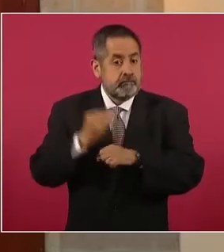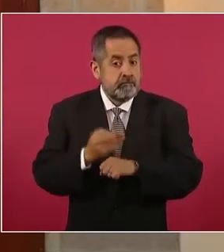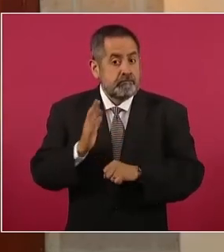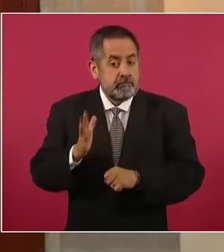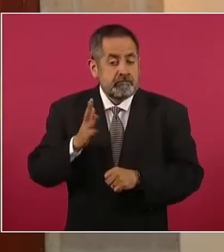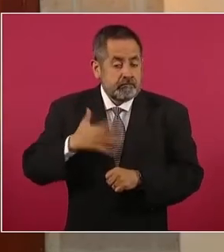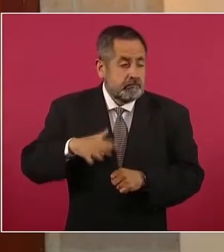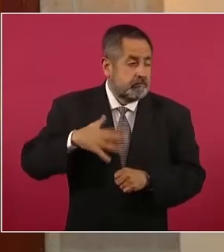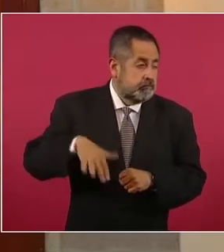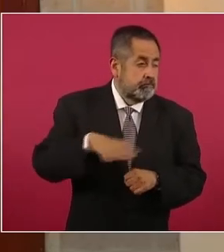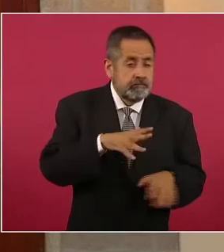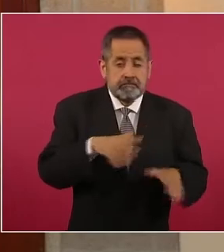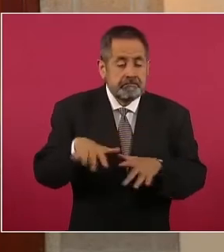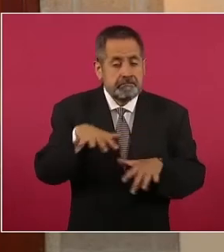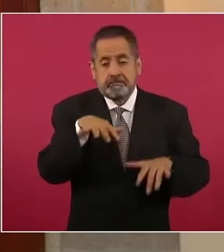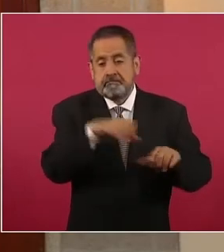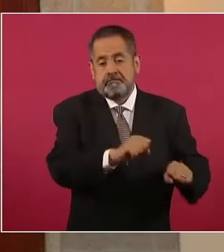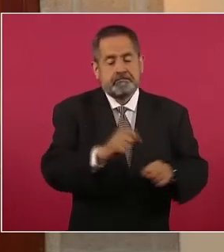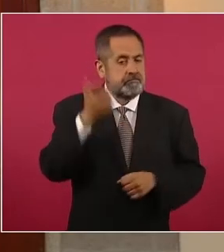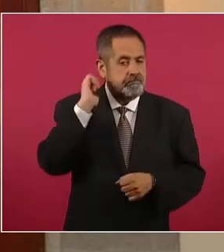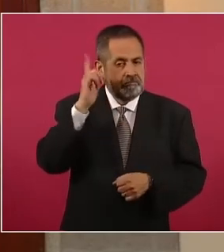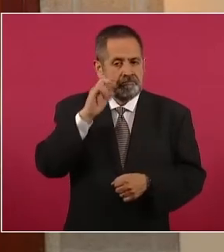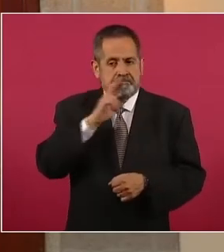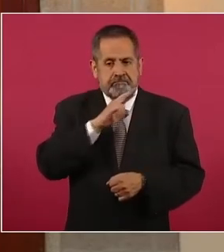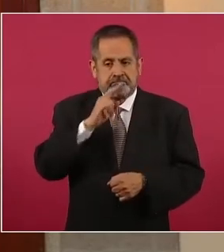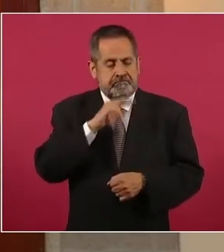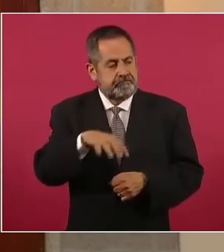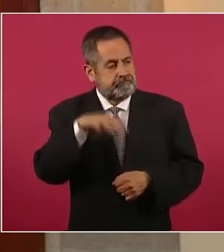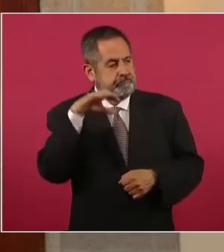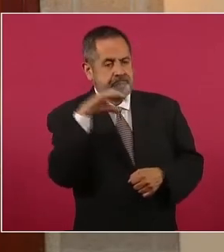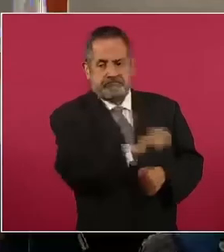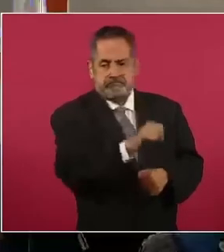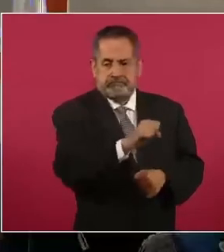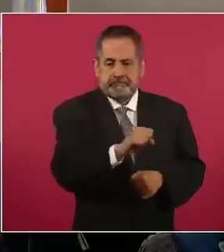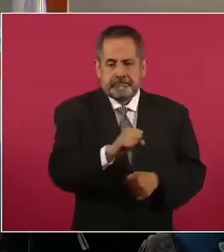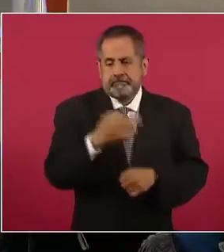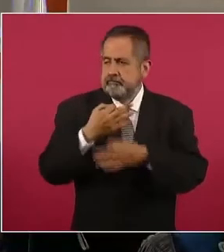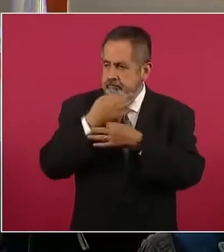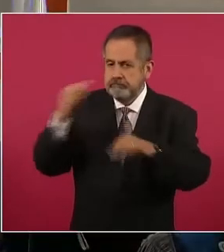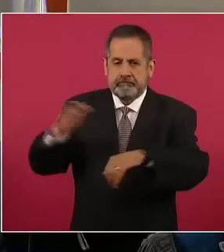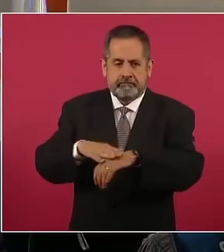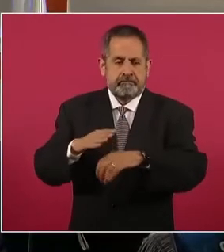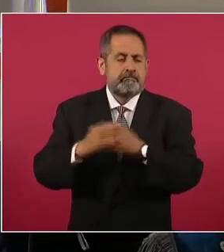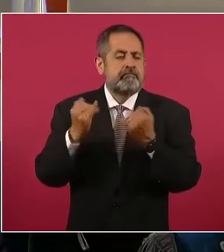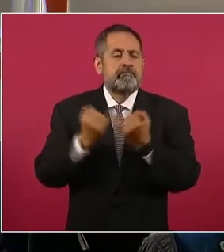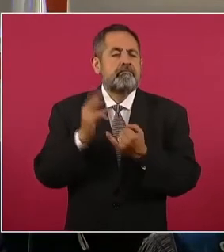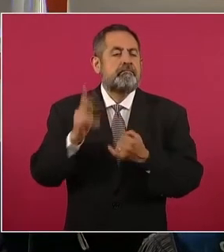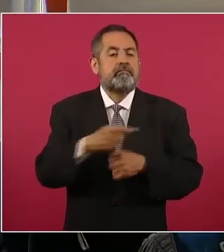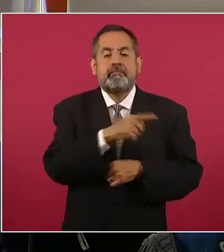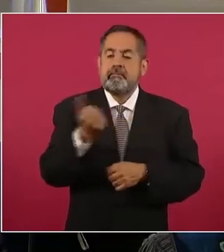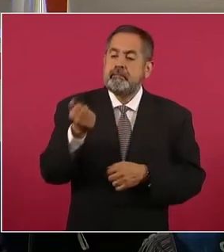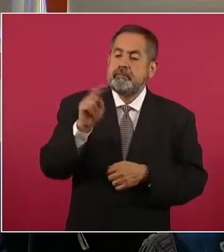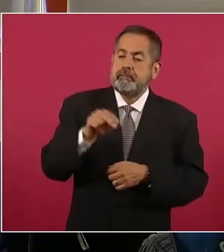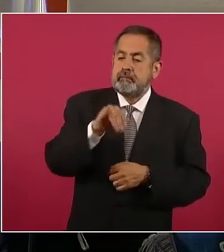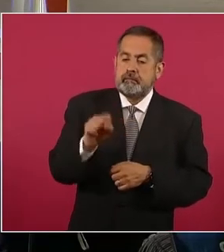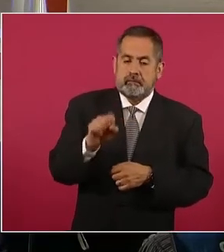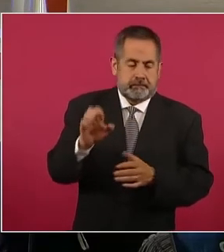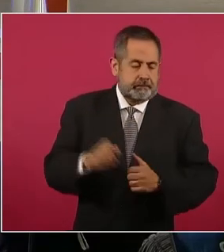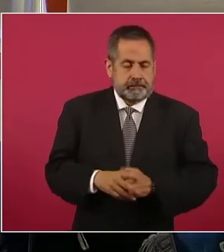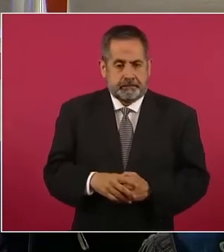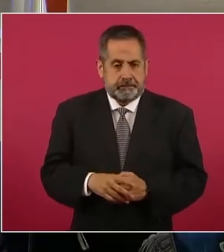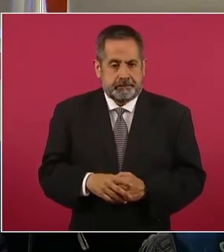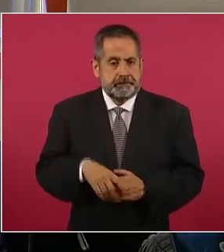esperamos ya pronto poder traer noticias como lo hicimos hoy con el caso de San José de Gracia. El caso de las